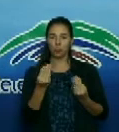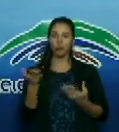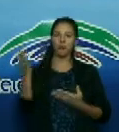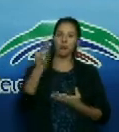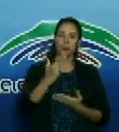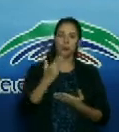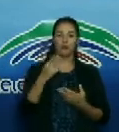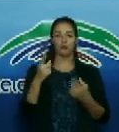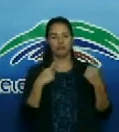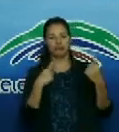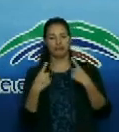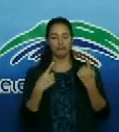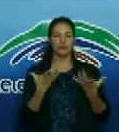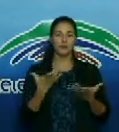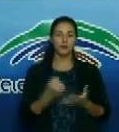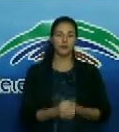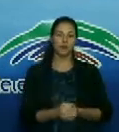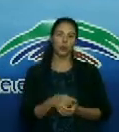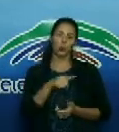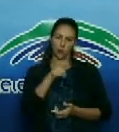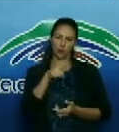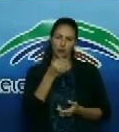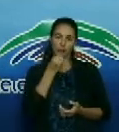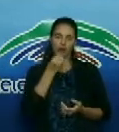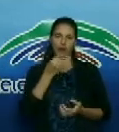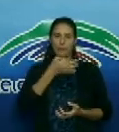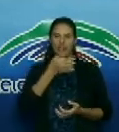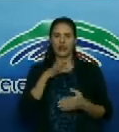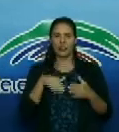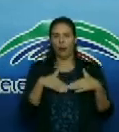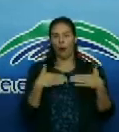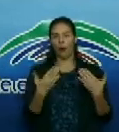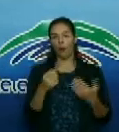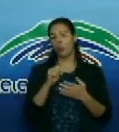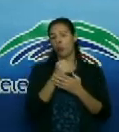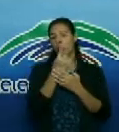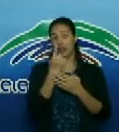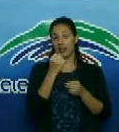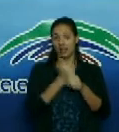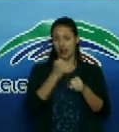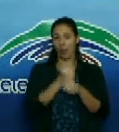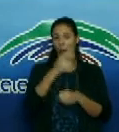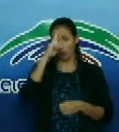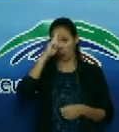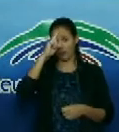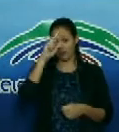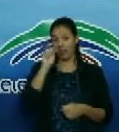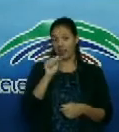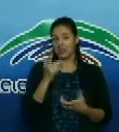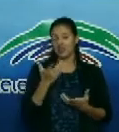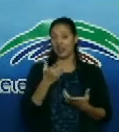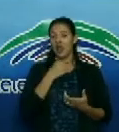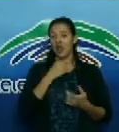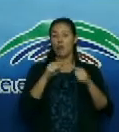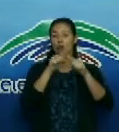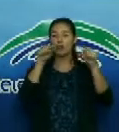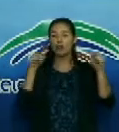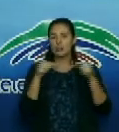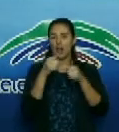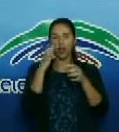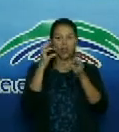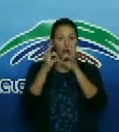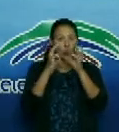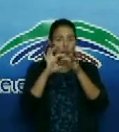Bueno, háblenos acerca de cómo es un día en el hospital Fermín Valdés Domínguez y exactamente en la sala de terapia intensiva donde usted